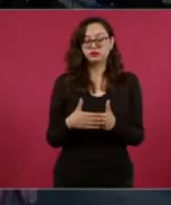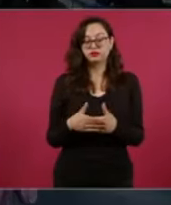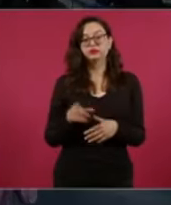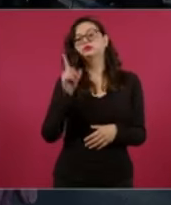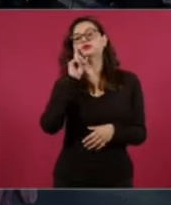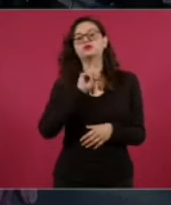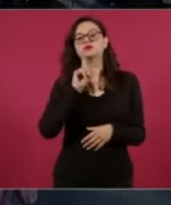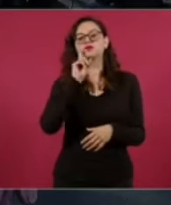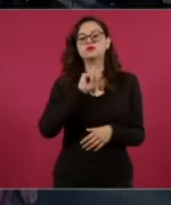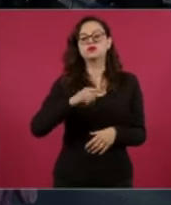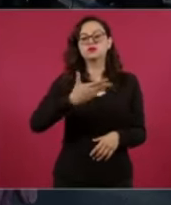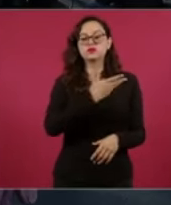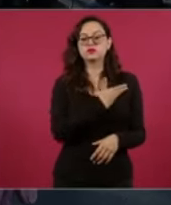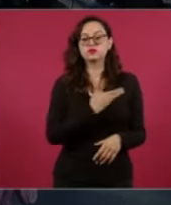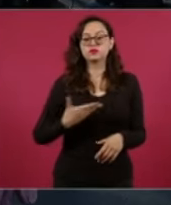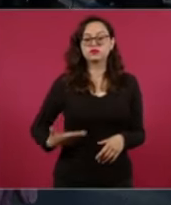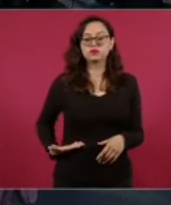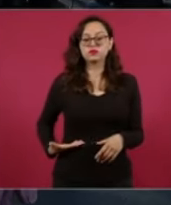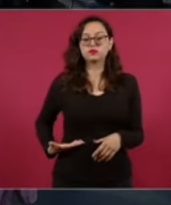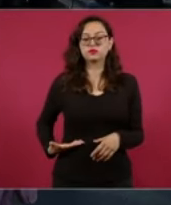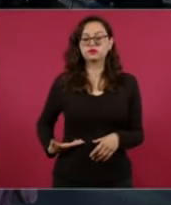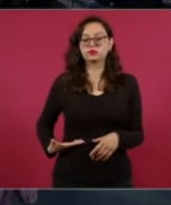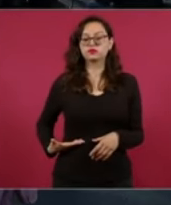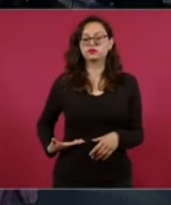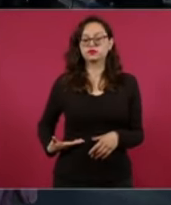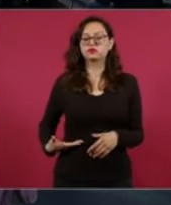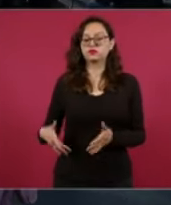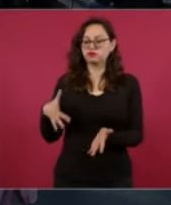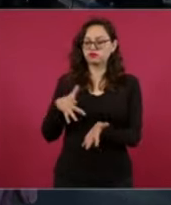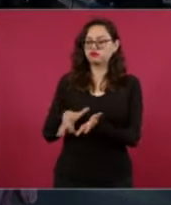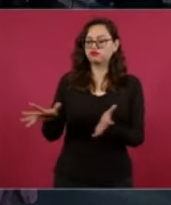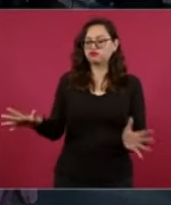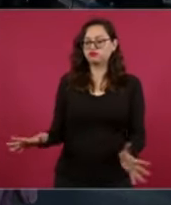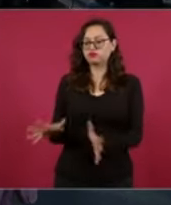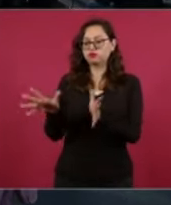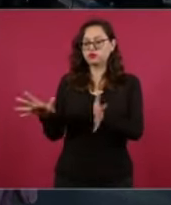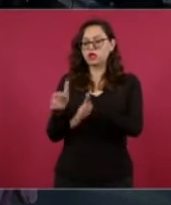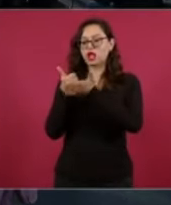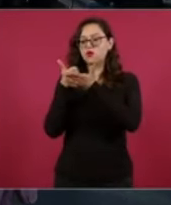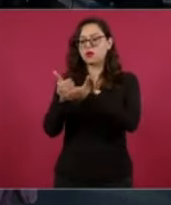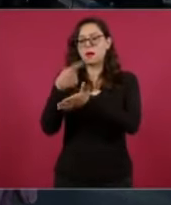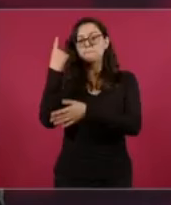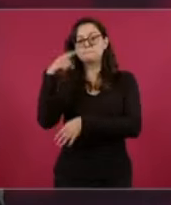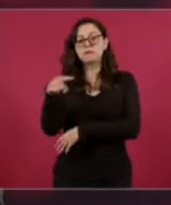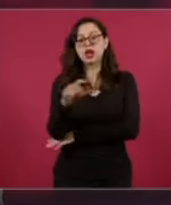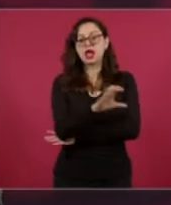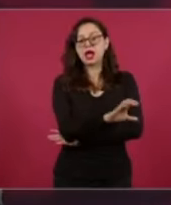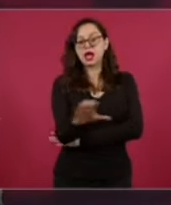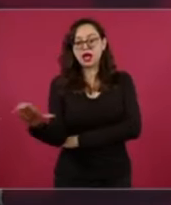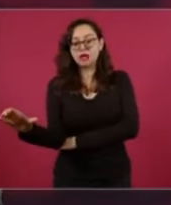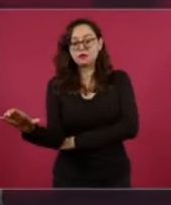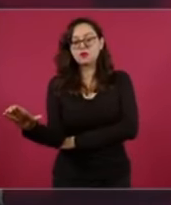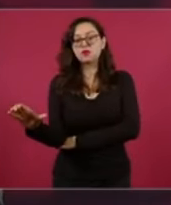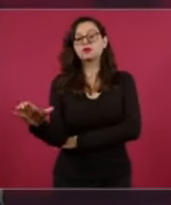de impulso a la actividad agropecuaria para Campeche.